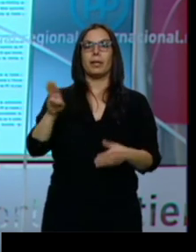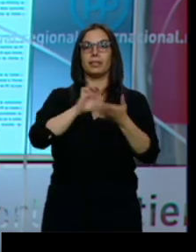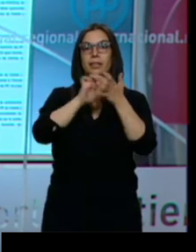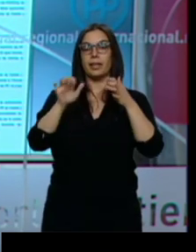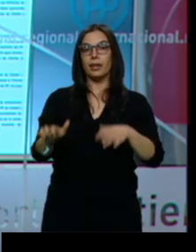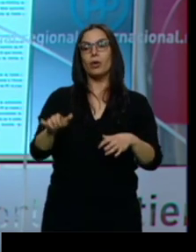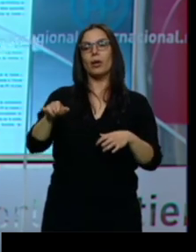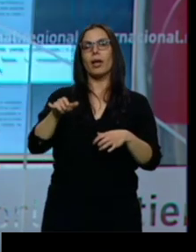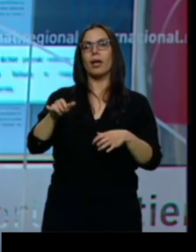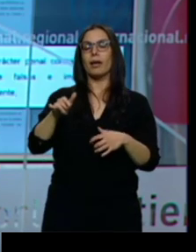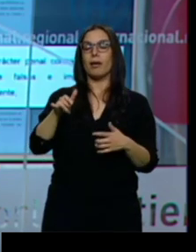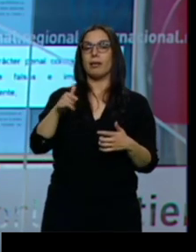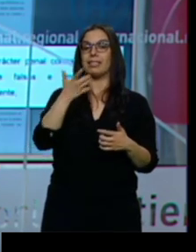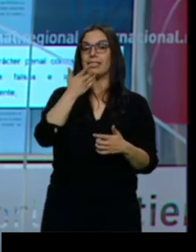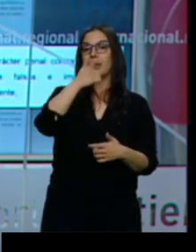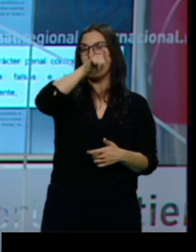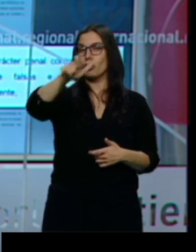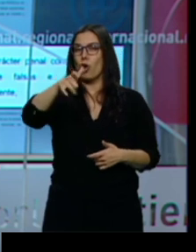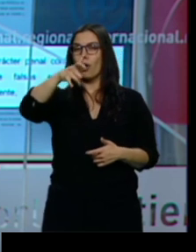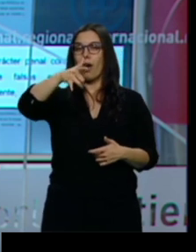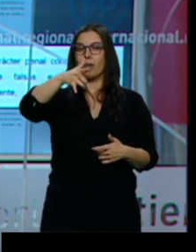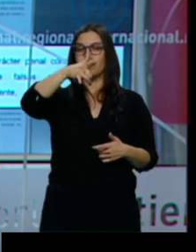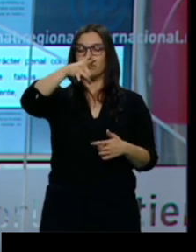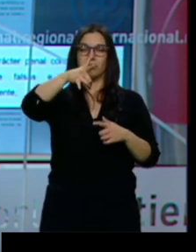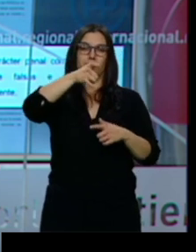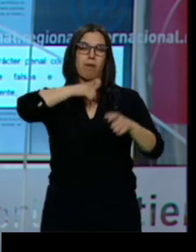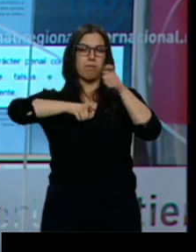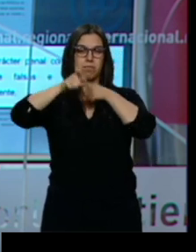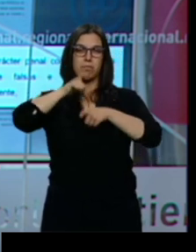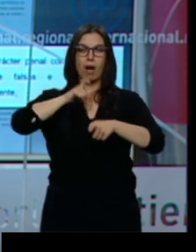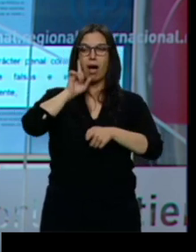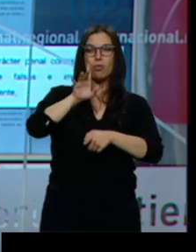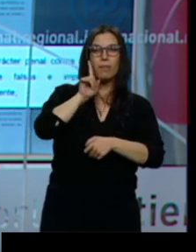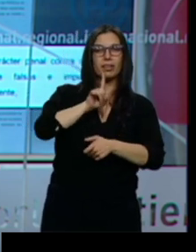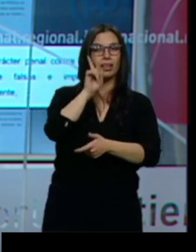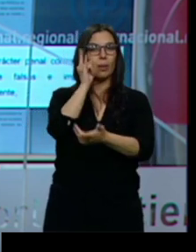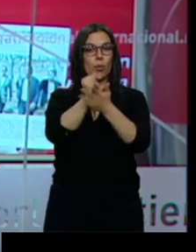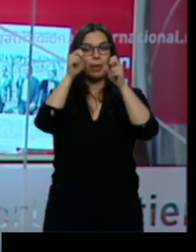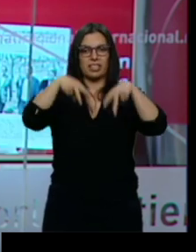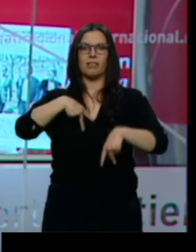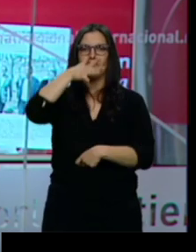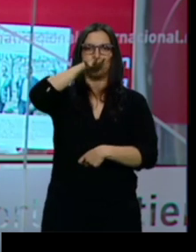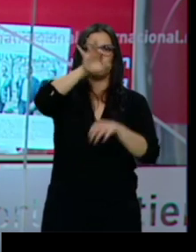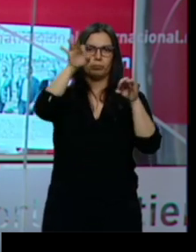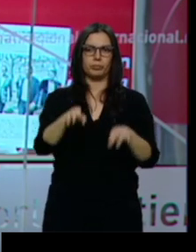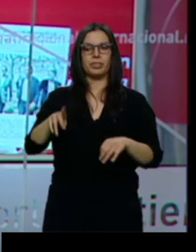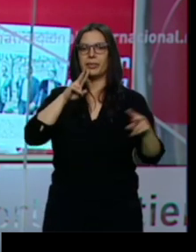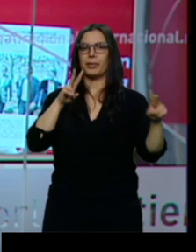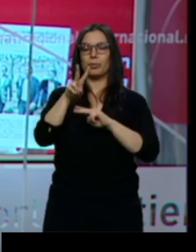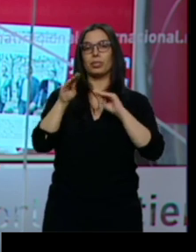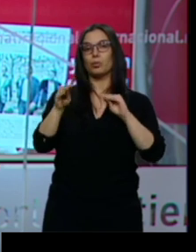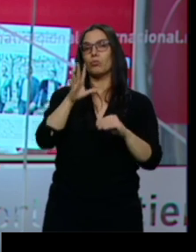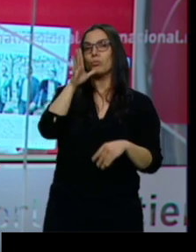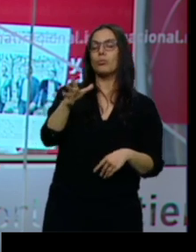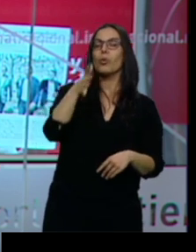penalmente contra quien le calumnie sin pruebas. Ha sido su reacción inmediata tras la denuncia anónima de presuntas irregularidades en sus